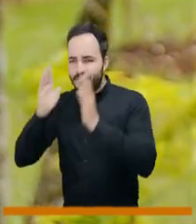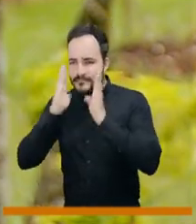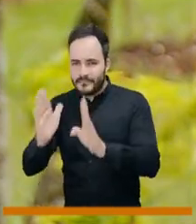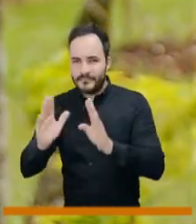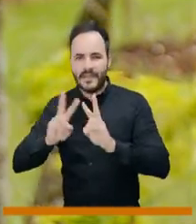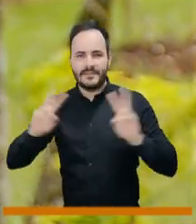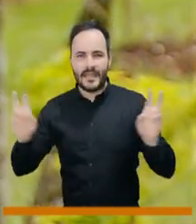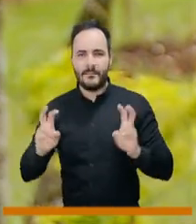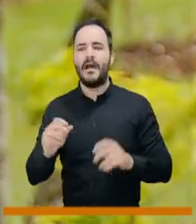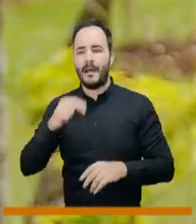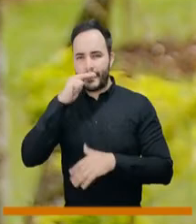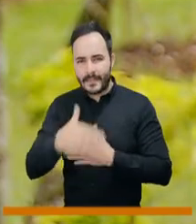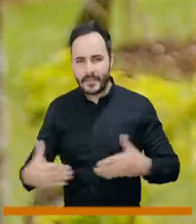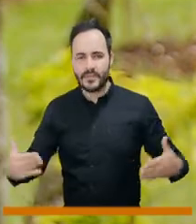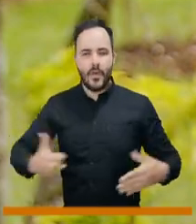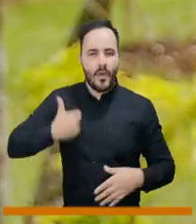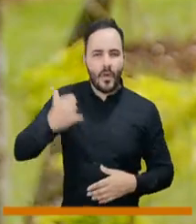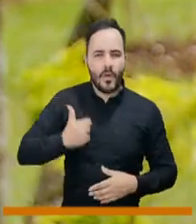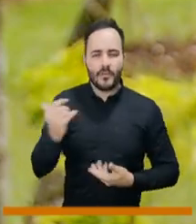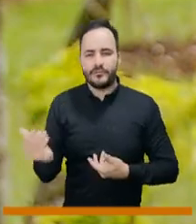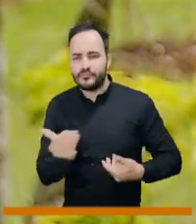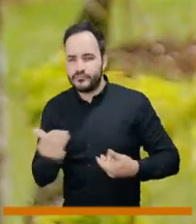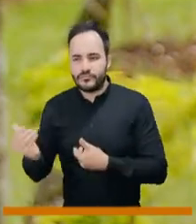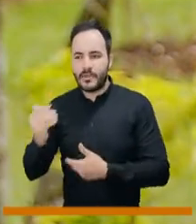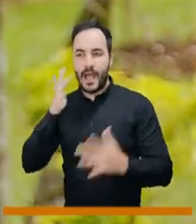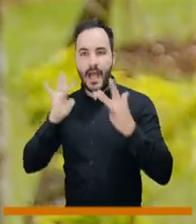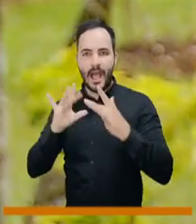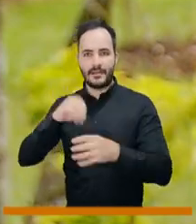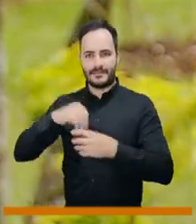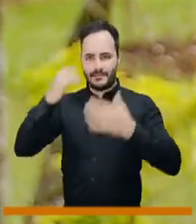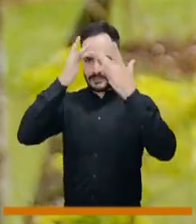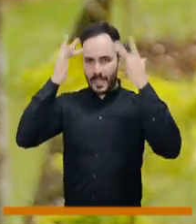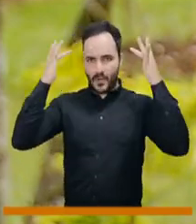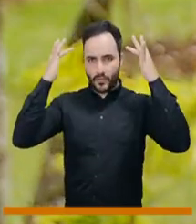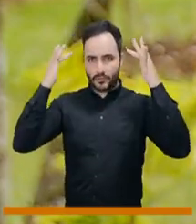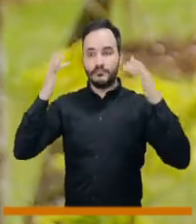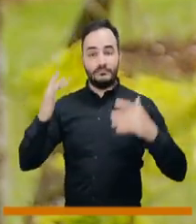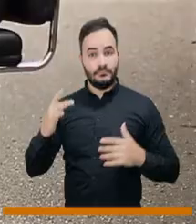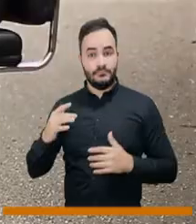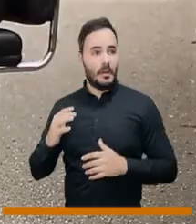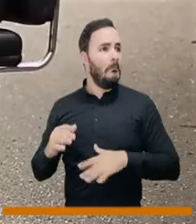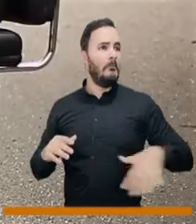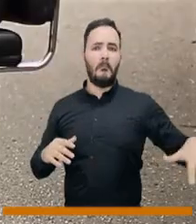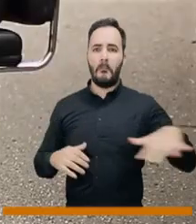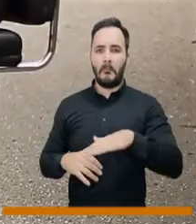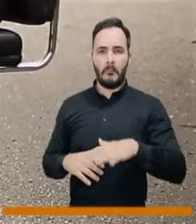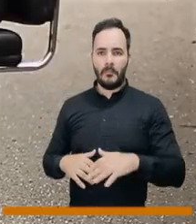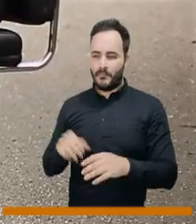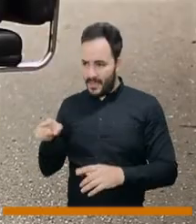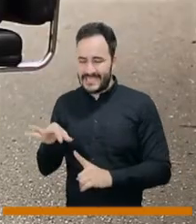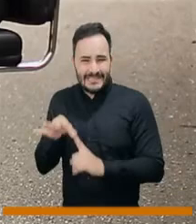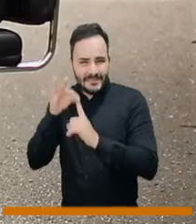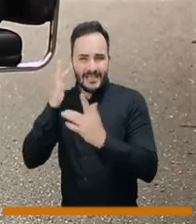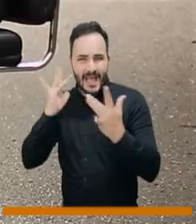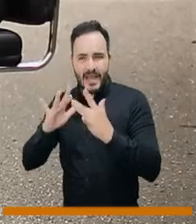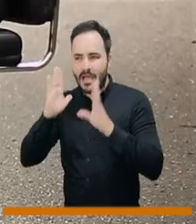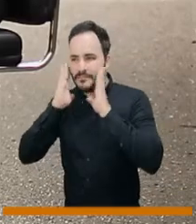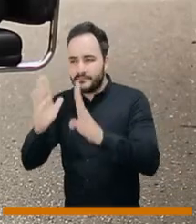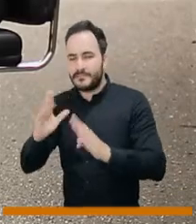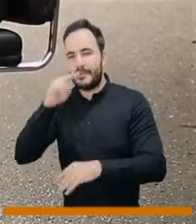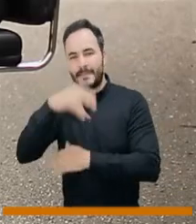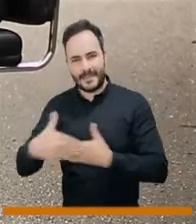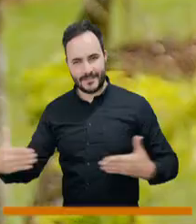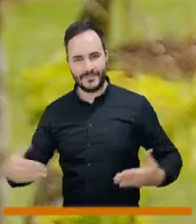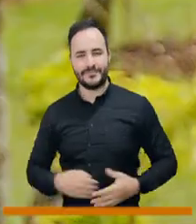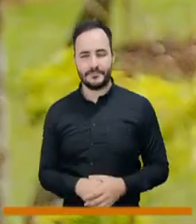salud mental pediátrica. Estamos hablando del único hospital público que tiene unidad de cuidado para niños. Pero